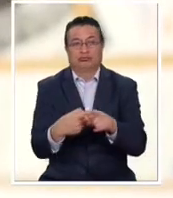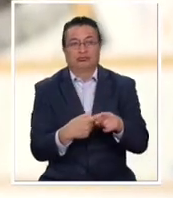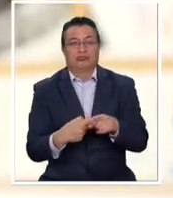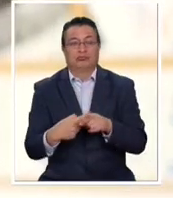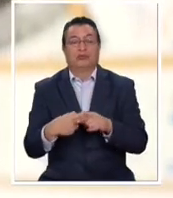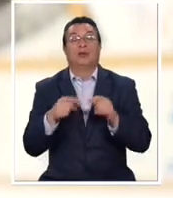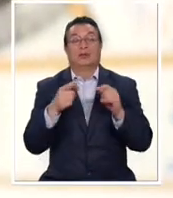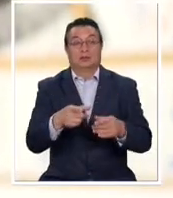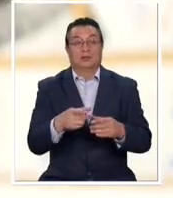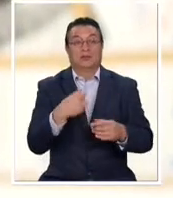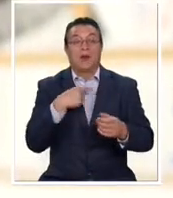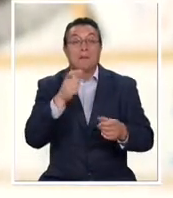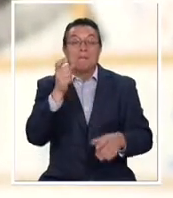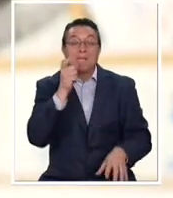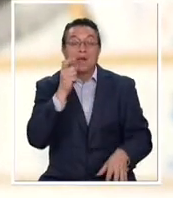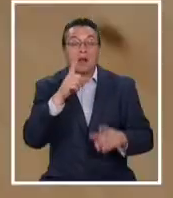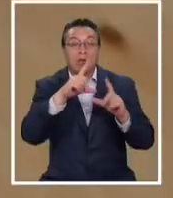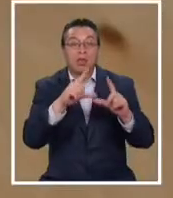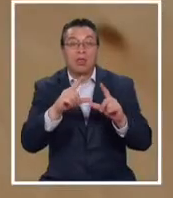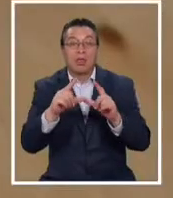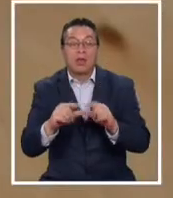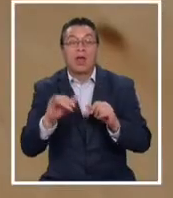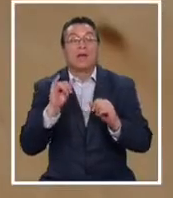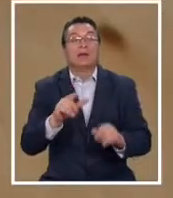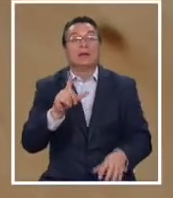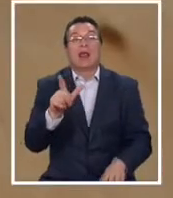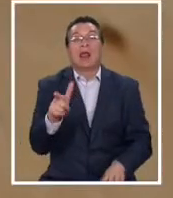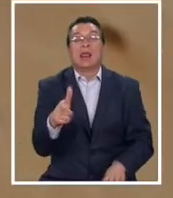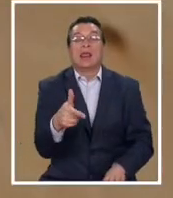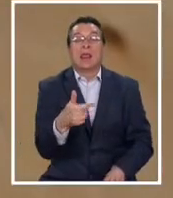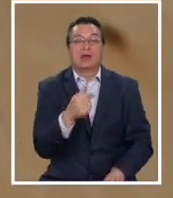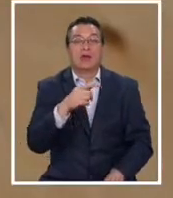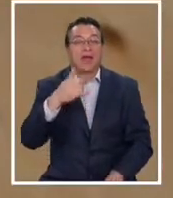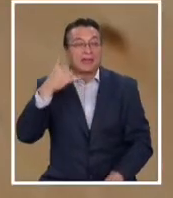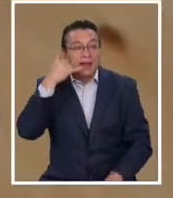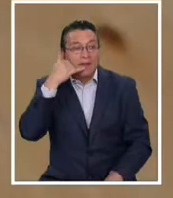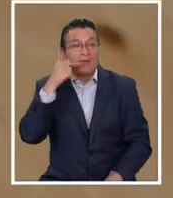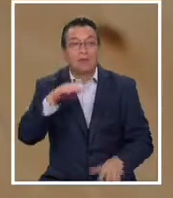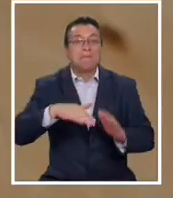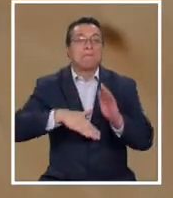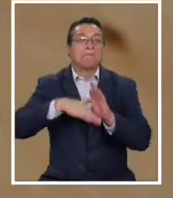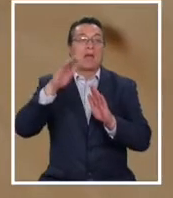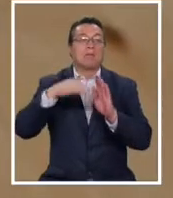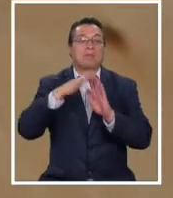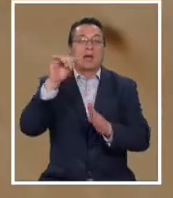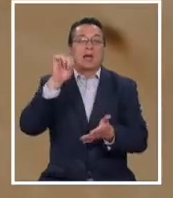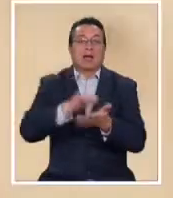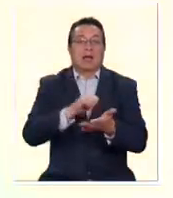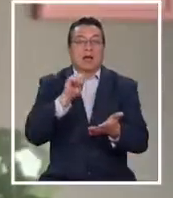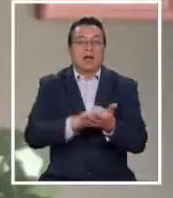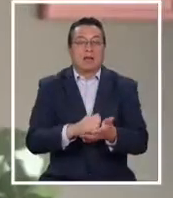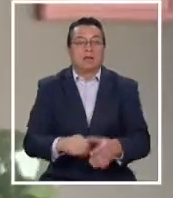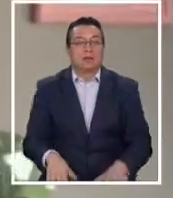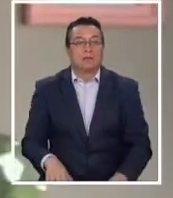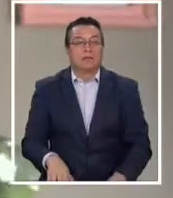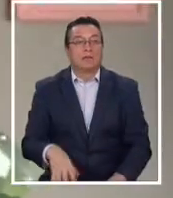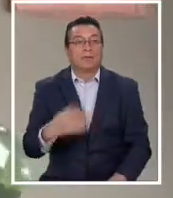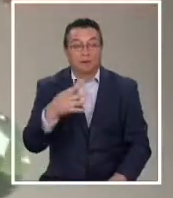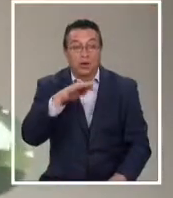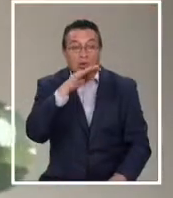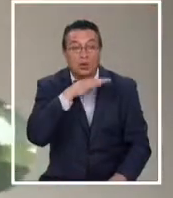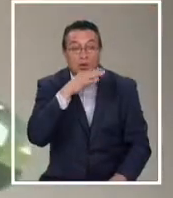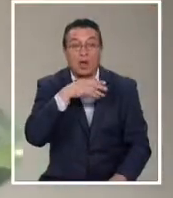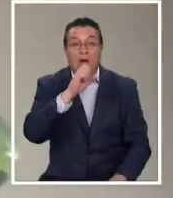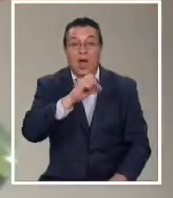La duración de las baterías y la lentitud de los teléfonos encabezaban los reclamos. Usaban las